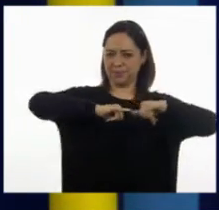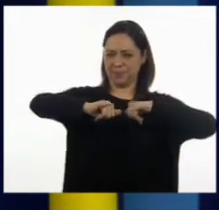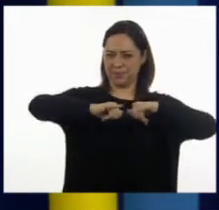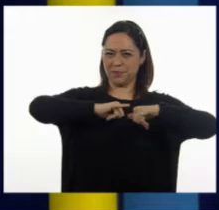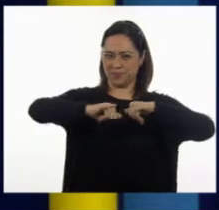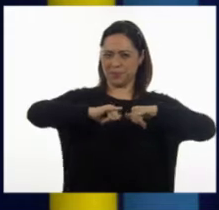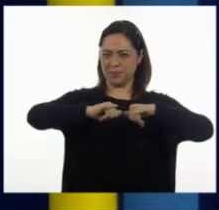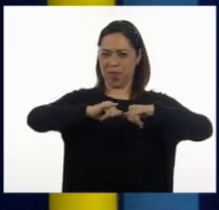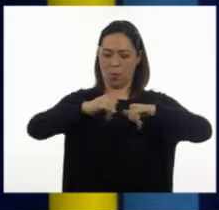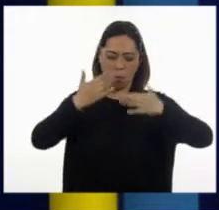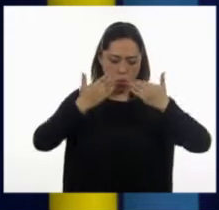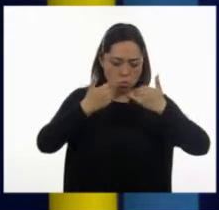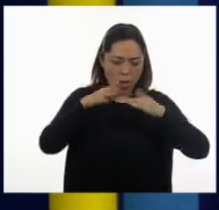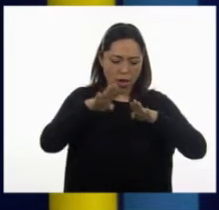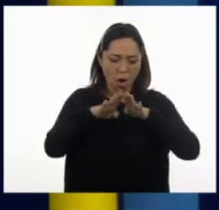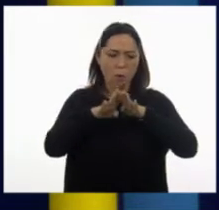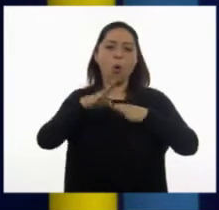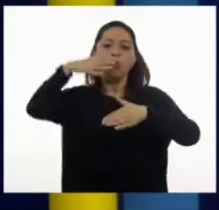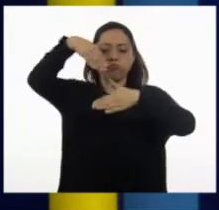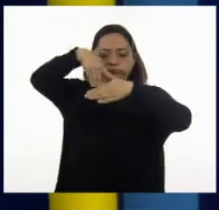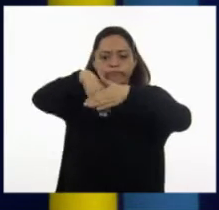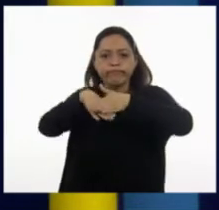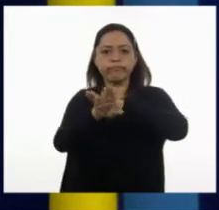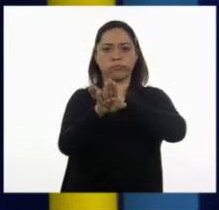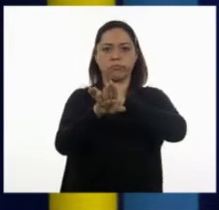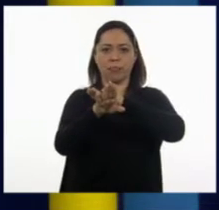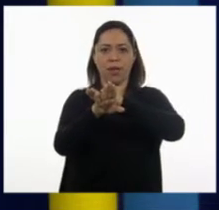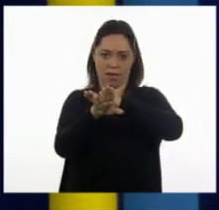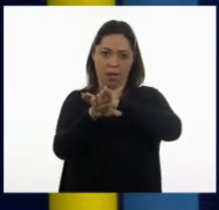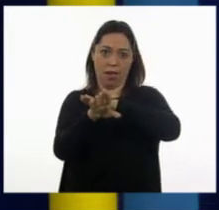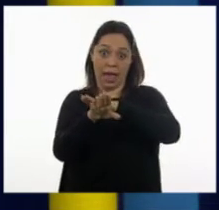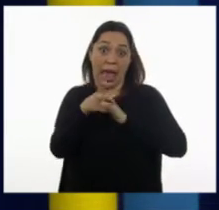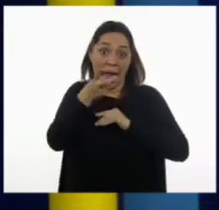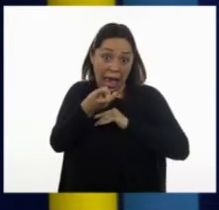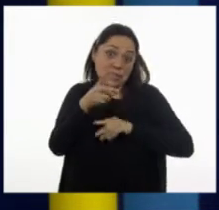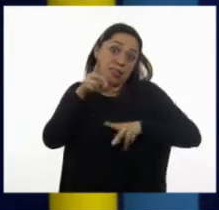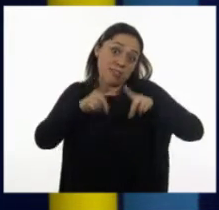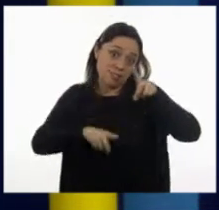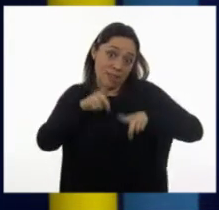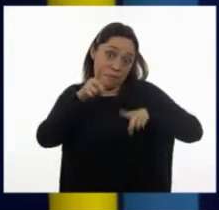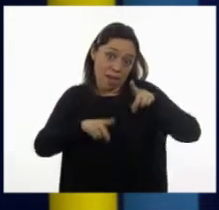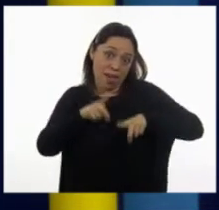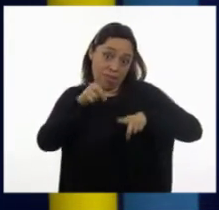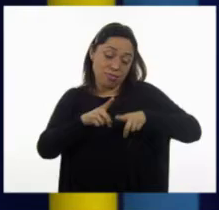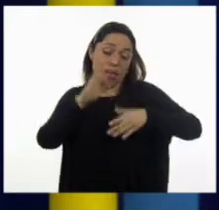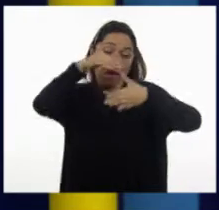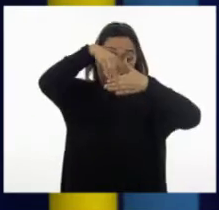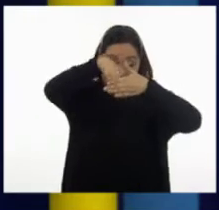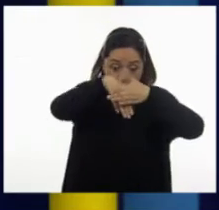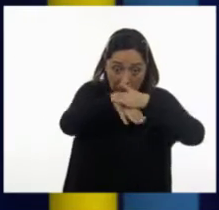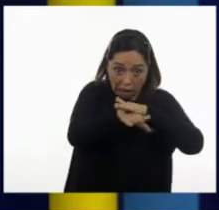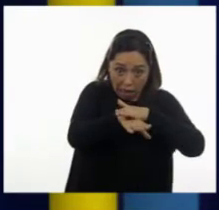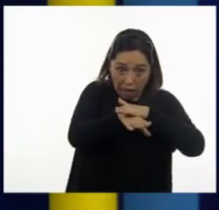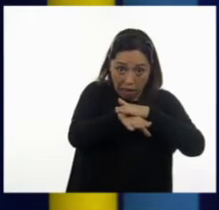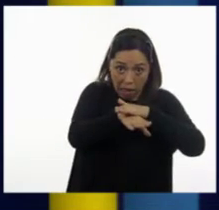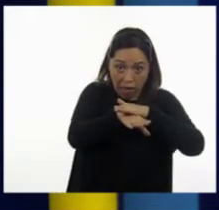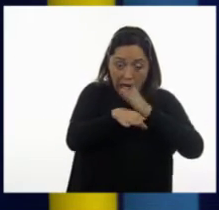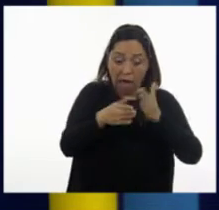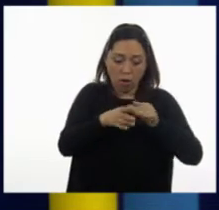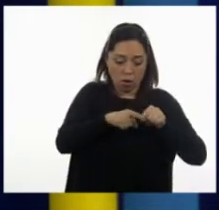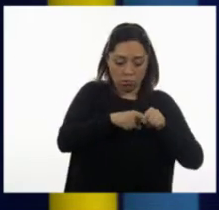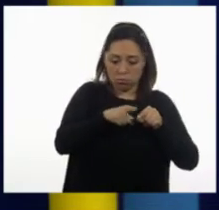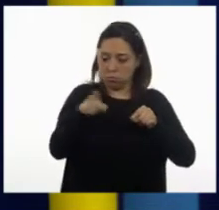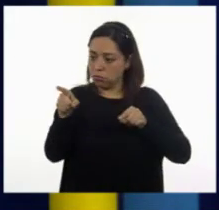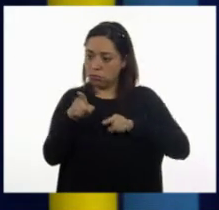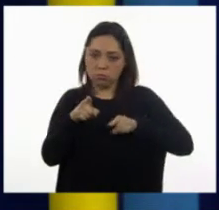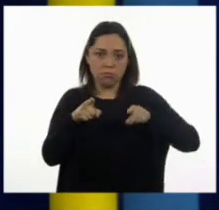entrada del teatro, por ejemplo. Porque dependiendo de dónde entren, sería el camino que podrían seguir a la sección del Balcón C. No es lo mismo que caminen